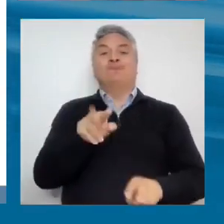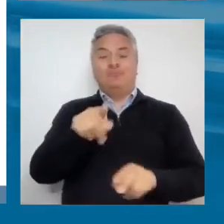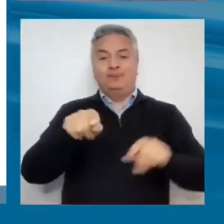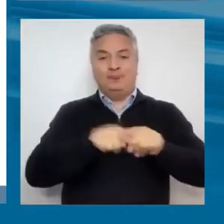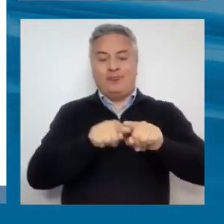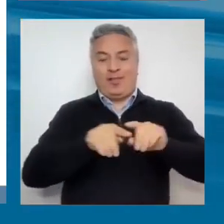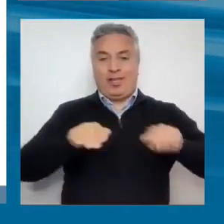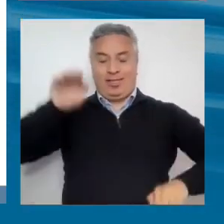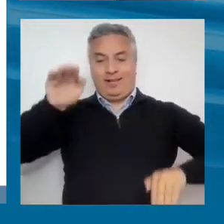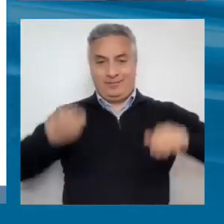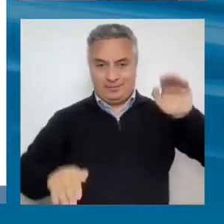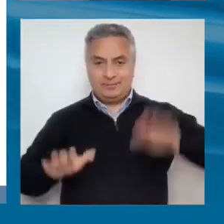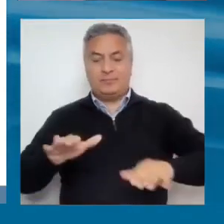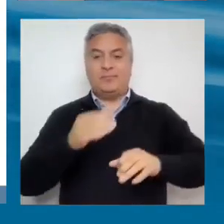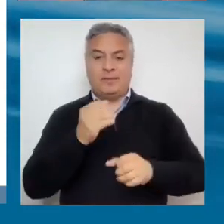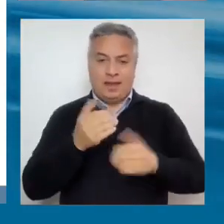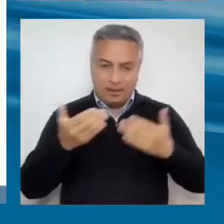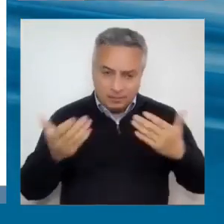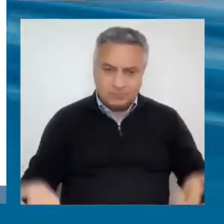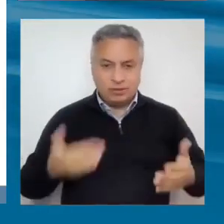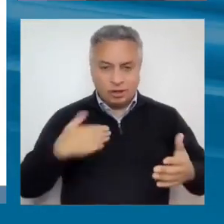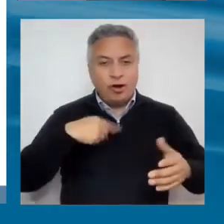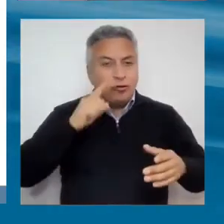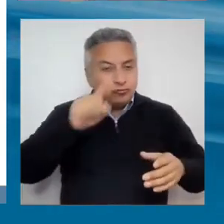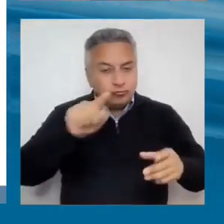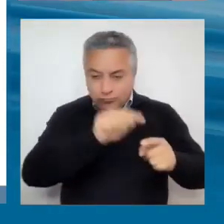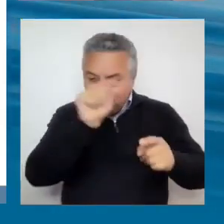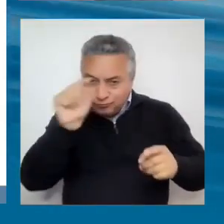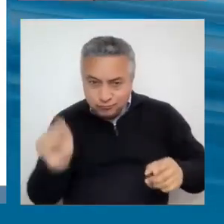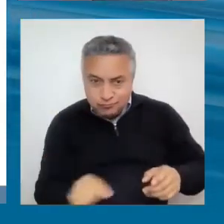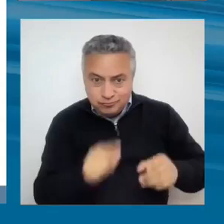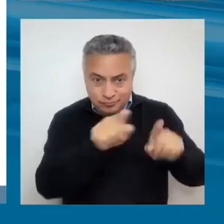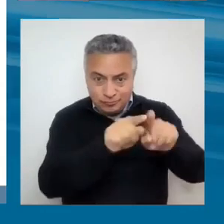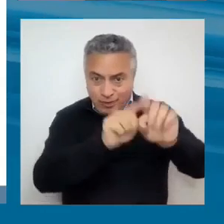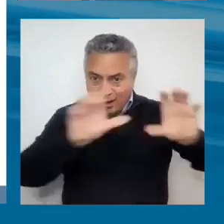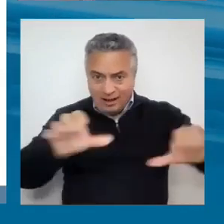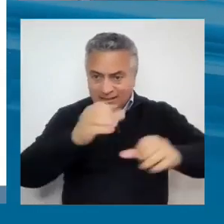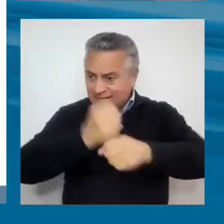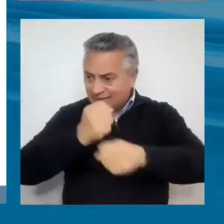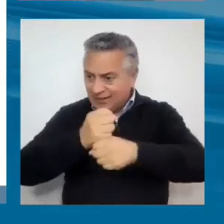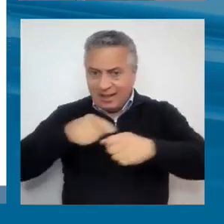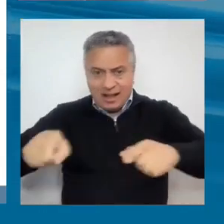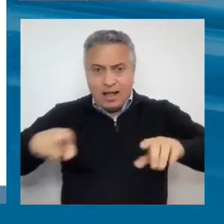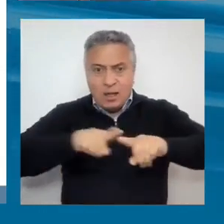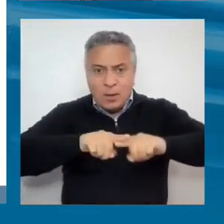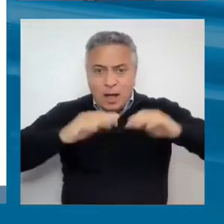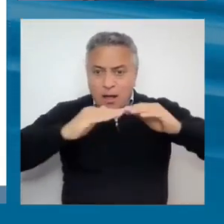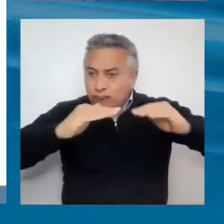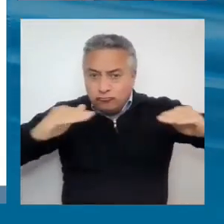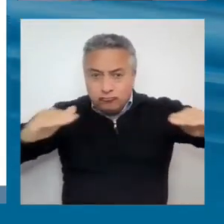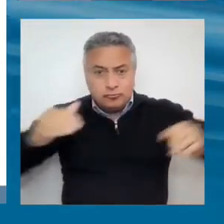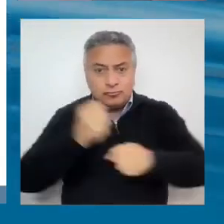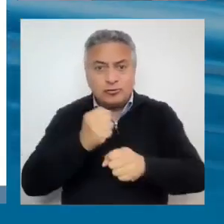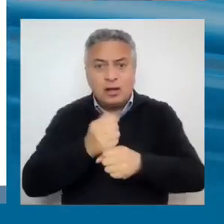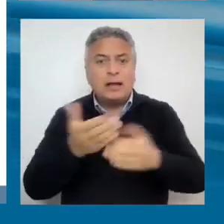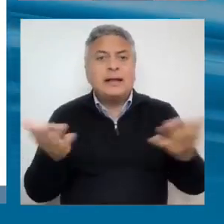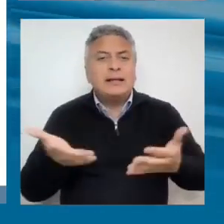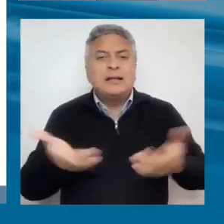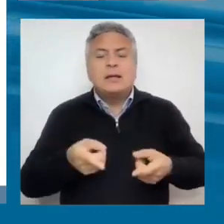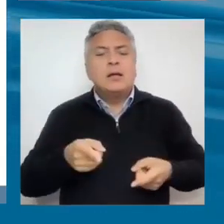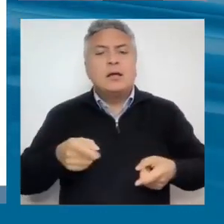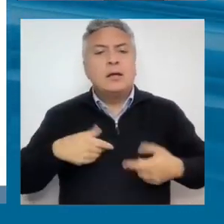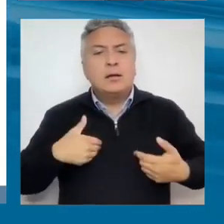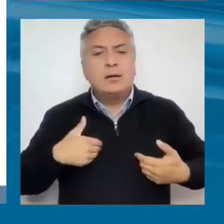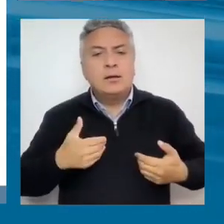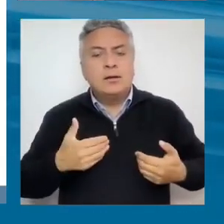bajo dinamismo del mercado de trabajo y esa heterogeneidad productiva ¿Qué quiere decir la heterogeneidad productiva? Que los niveles de